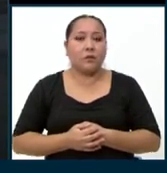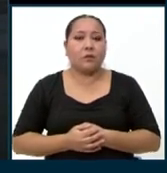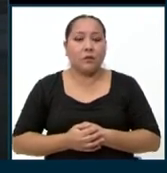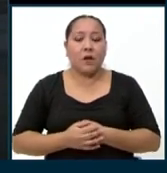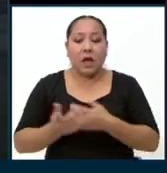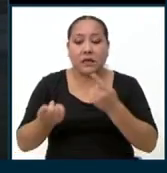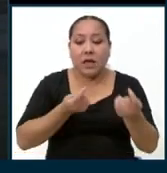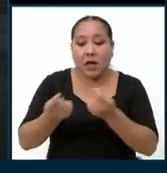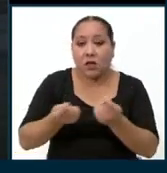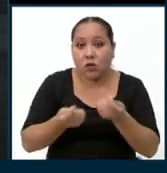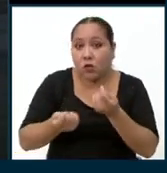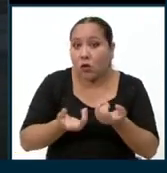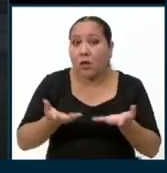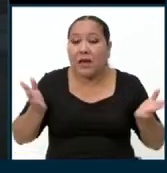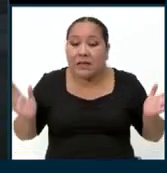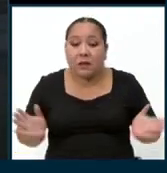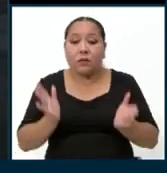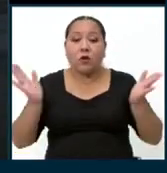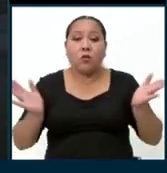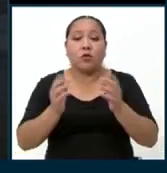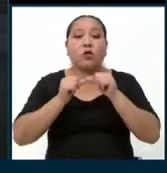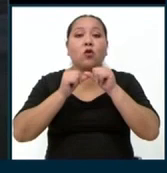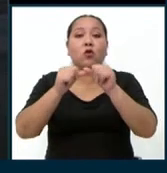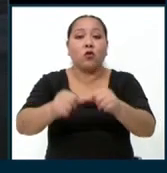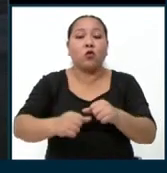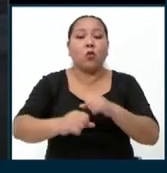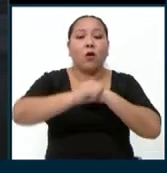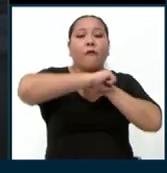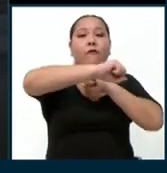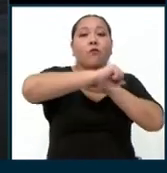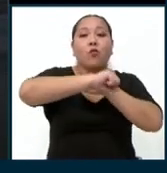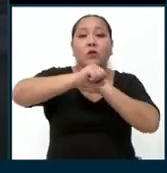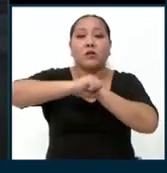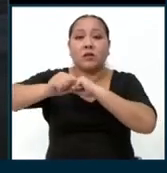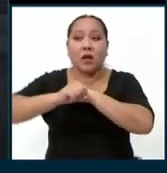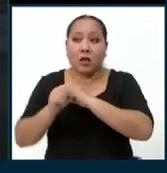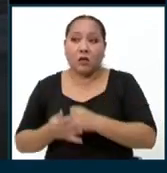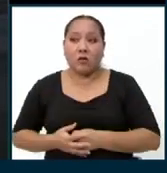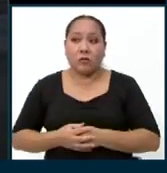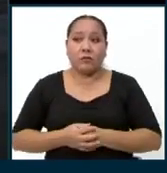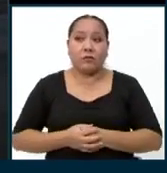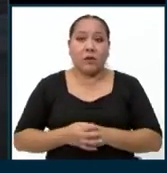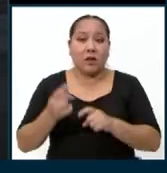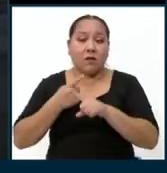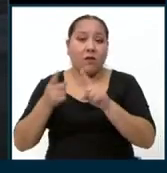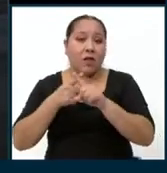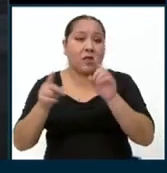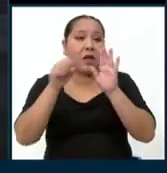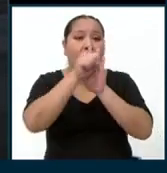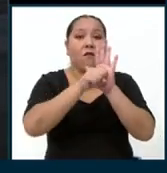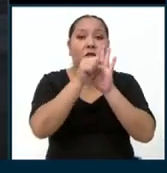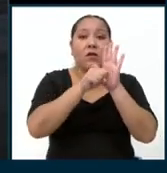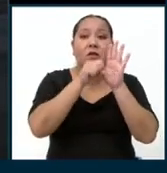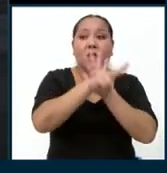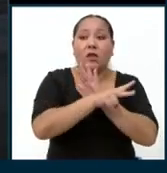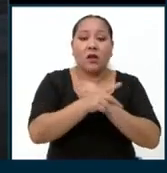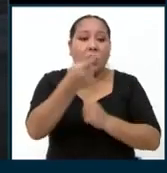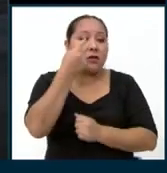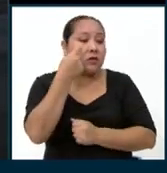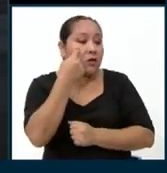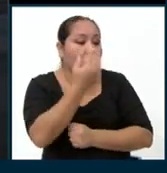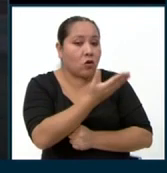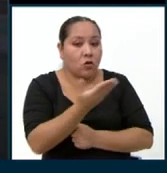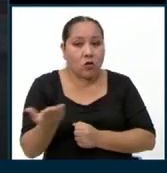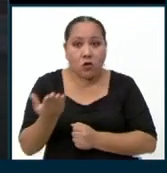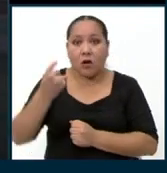gestione, que se promocione, que se siga promocionando, que sea a través de videos, que se conozca